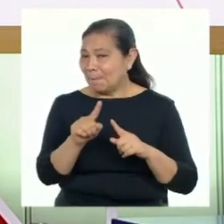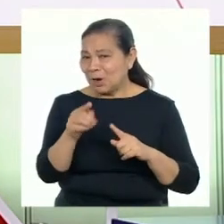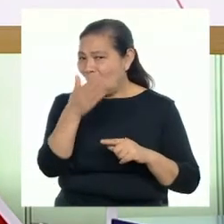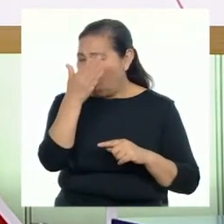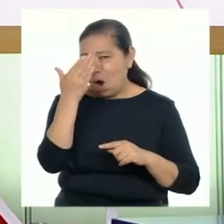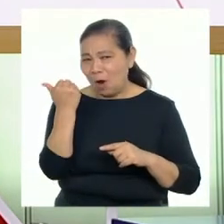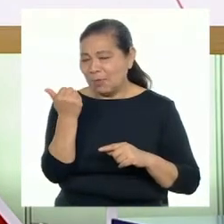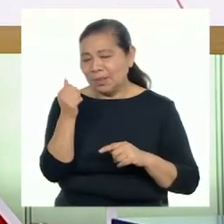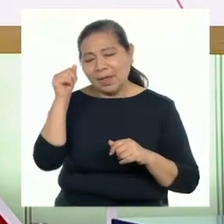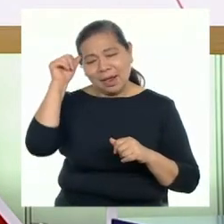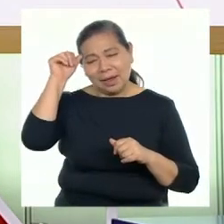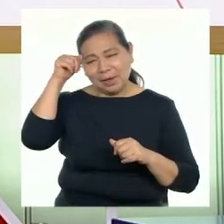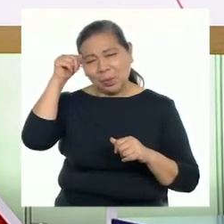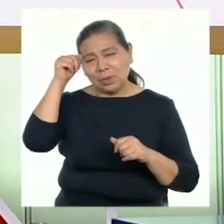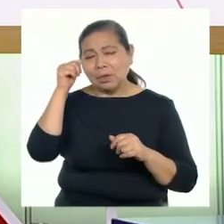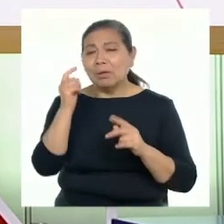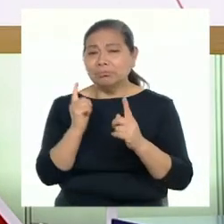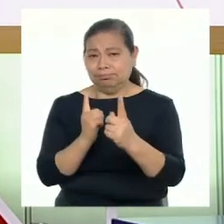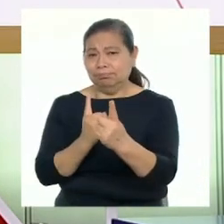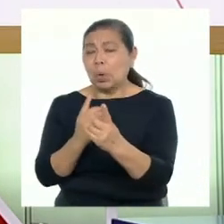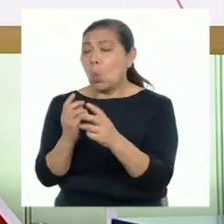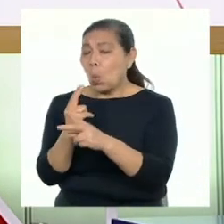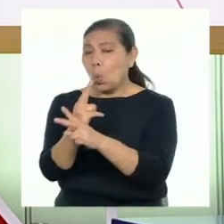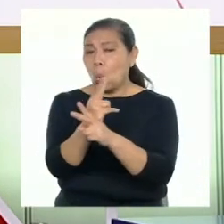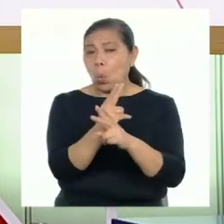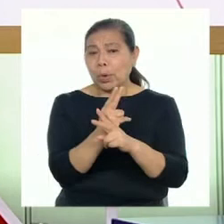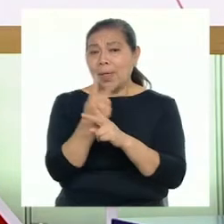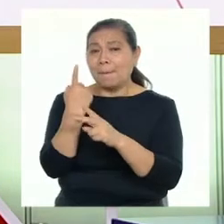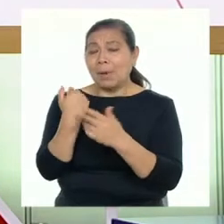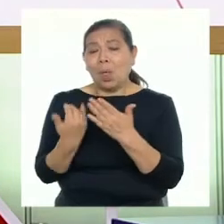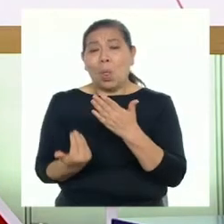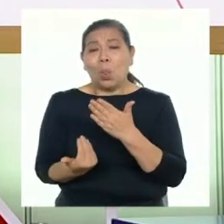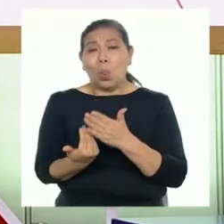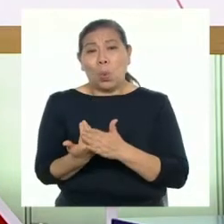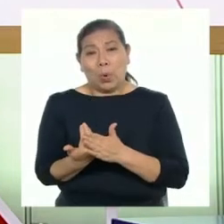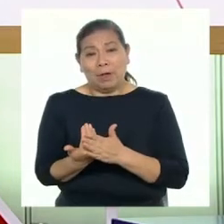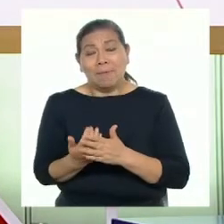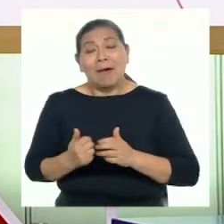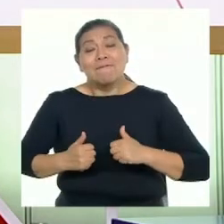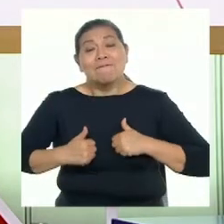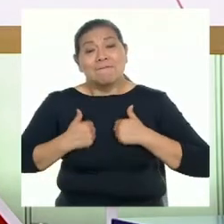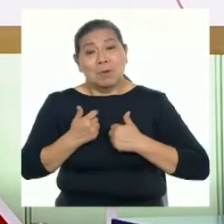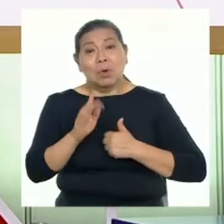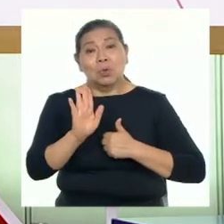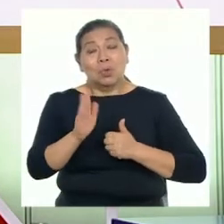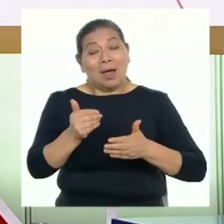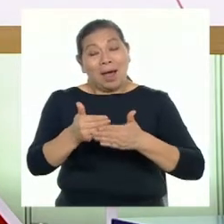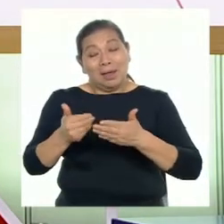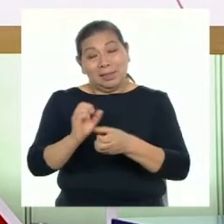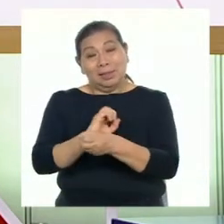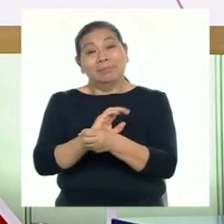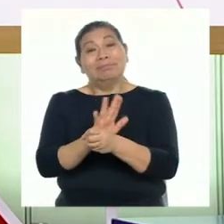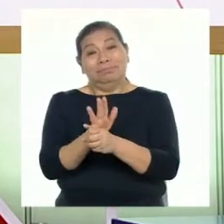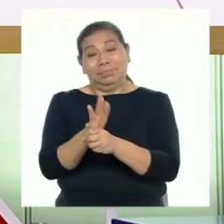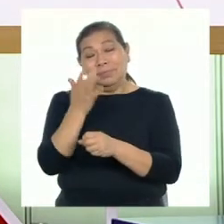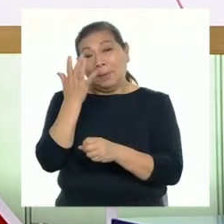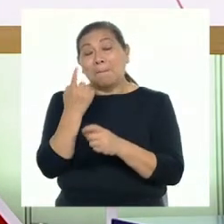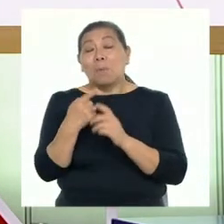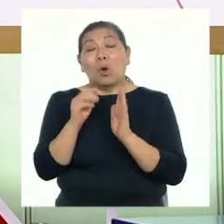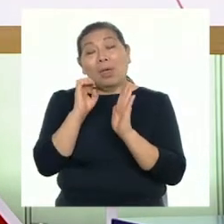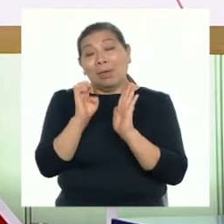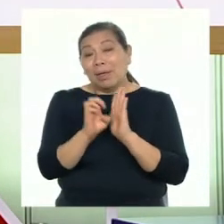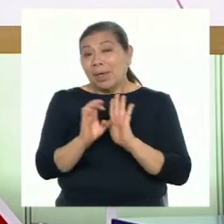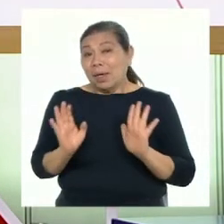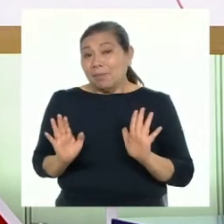olvidemos recordarnos mutuamente los cuidados para esta nueva y mejor convivencia ante el virus del COVID-19. Por